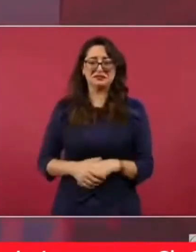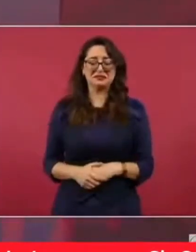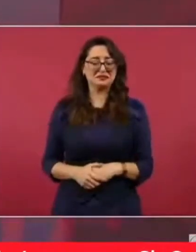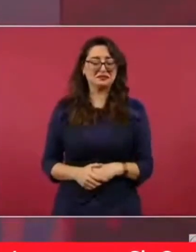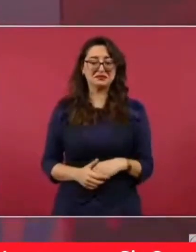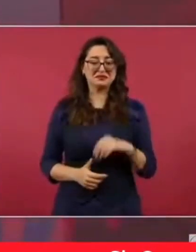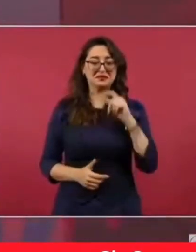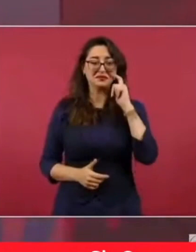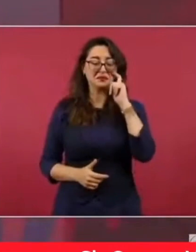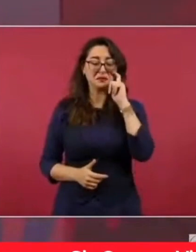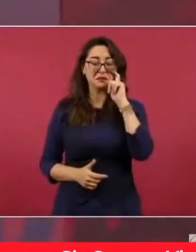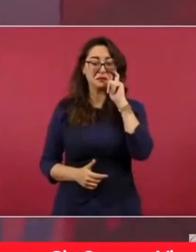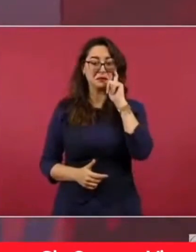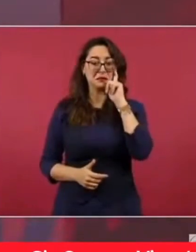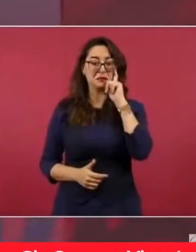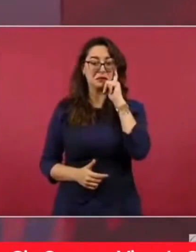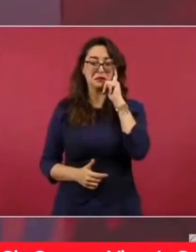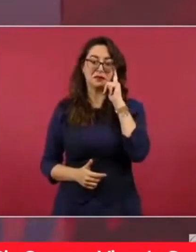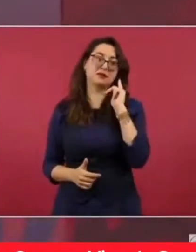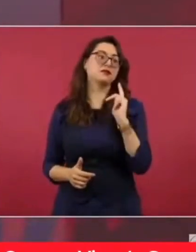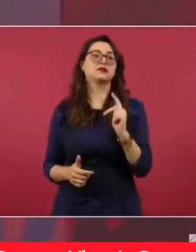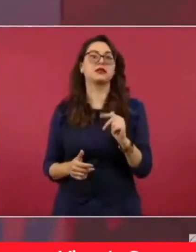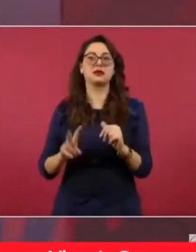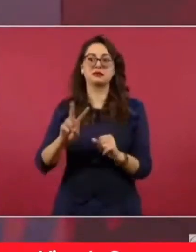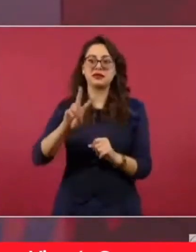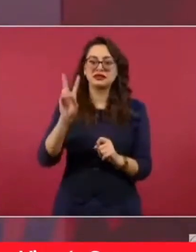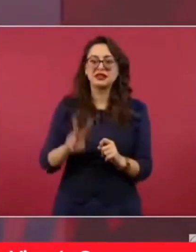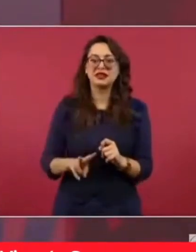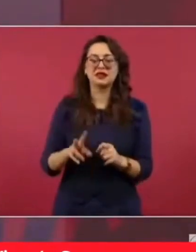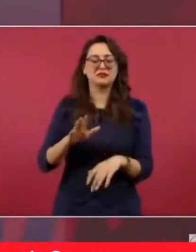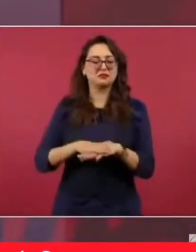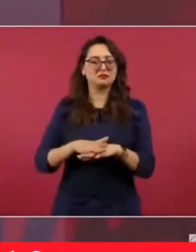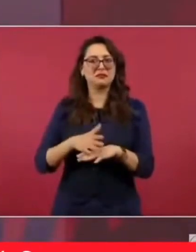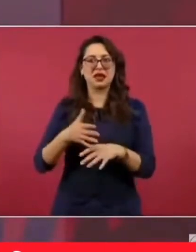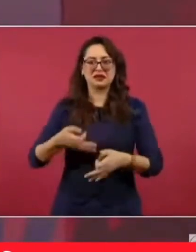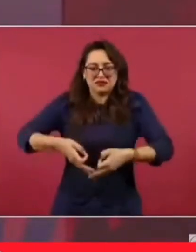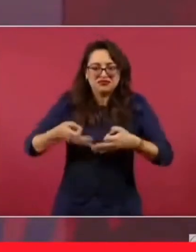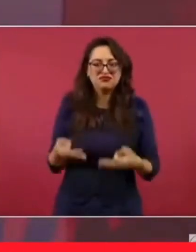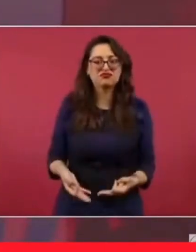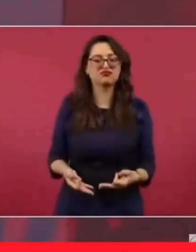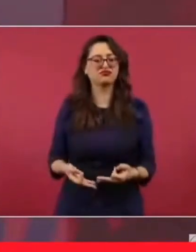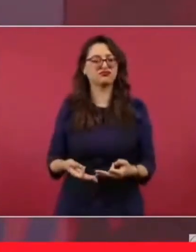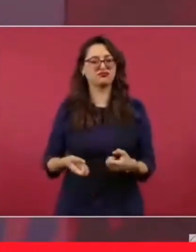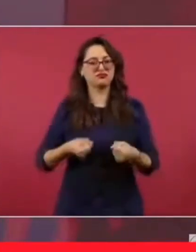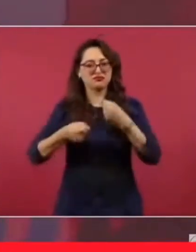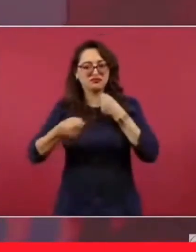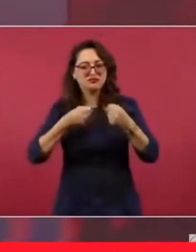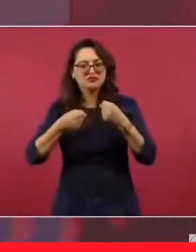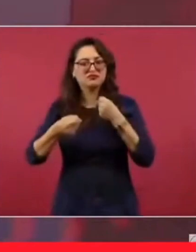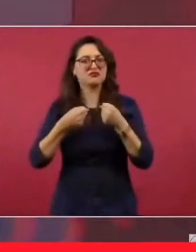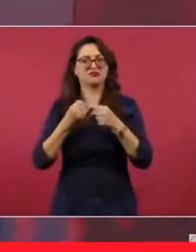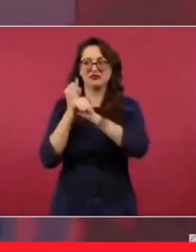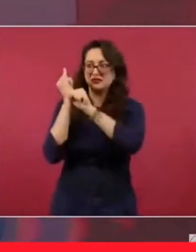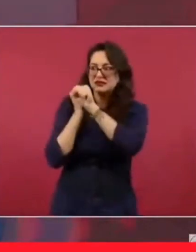noticias de más fondo. Bueno, sí hay, incluso hasta